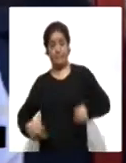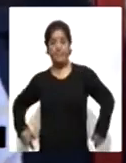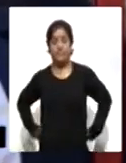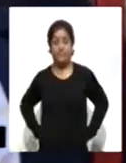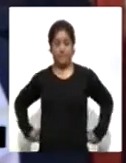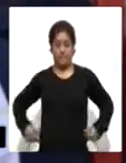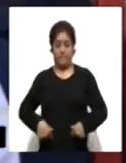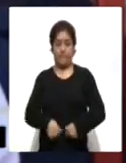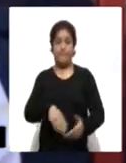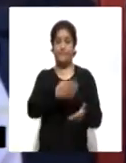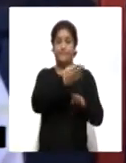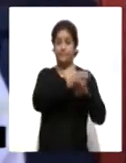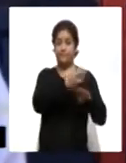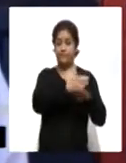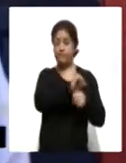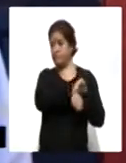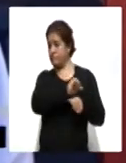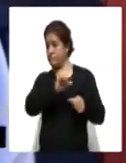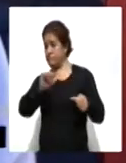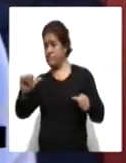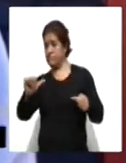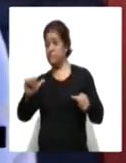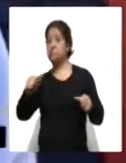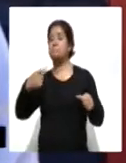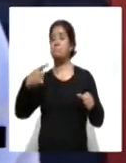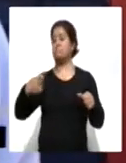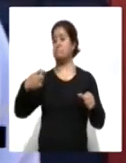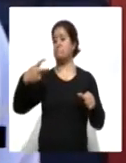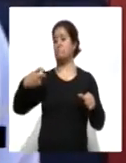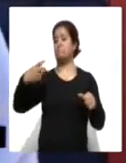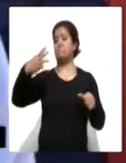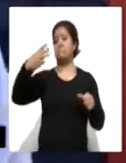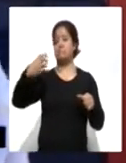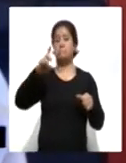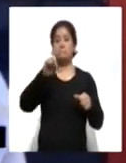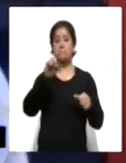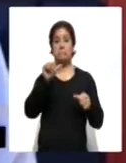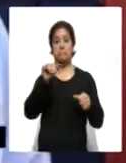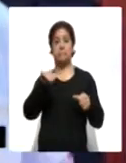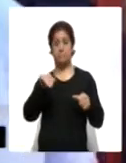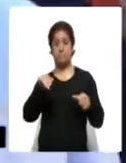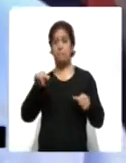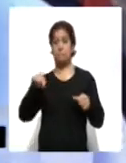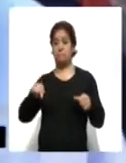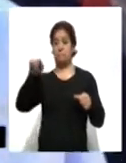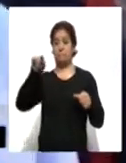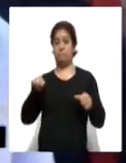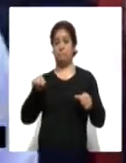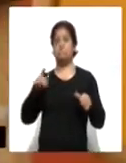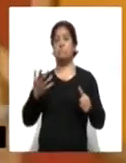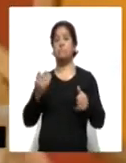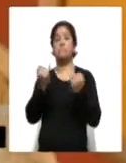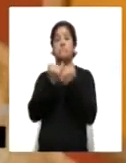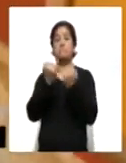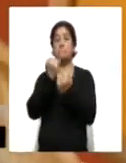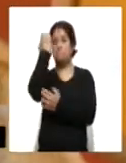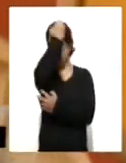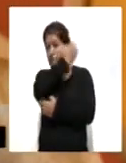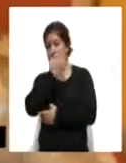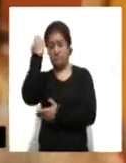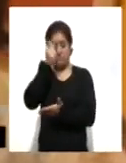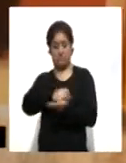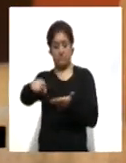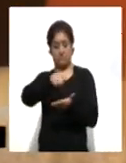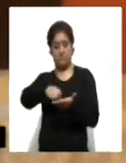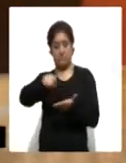primeros danes, segundos danes, terceros danes. También hay un examen teórico. Con ocho años